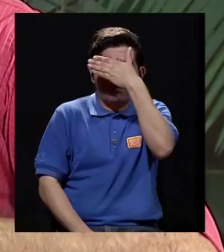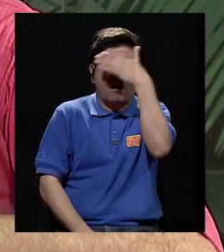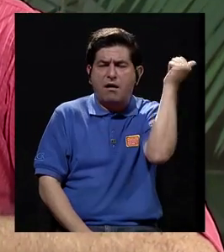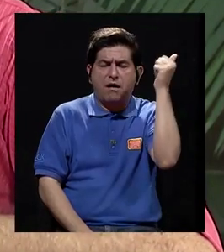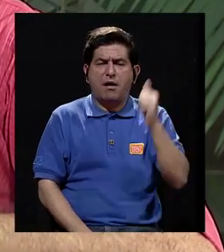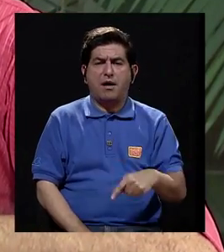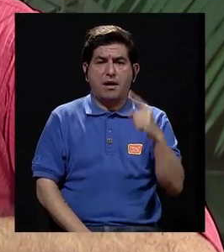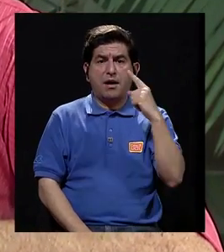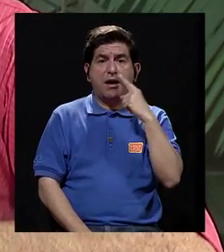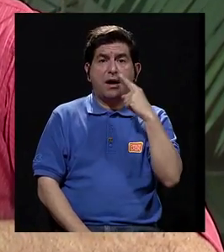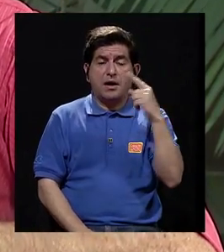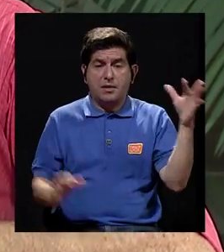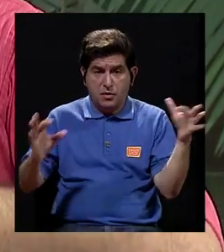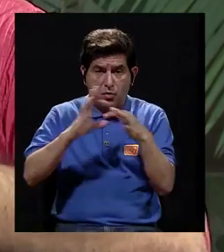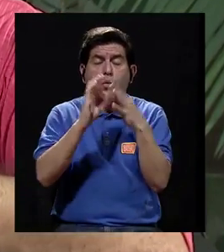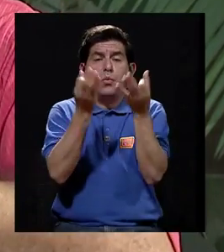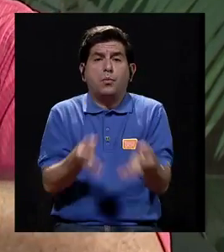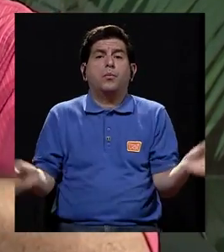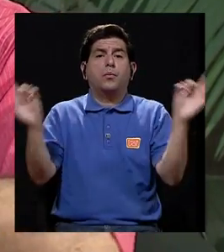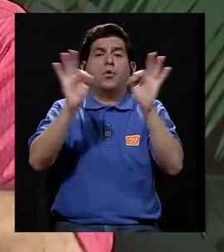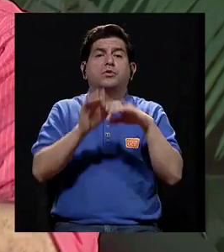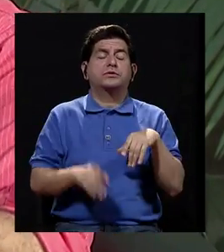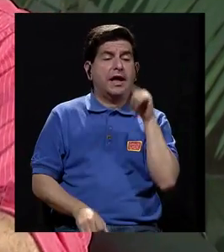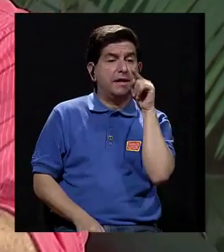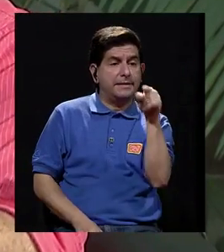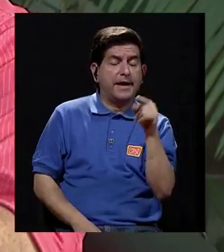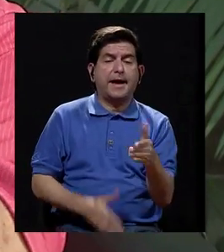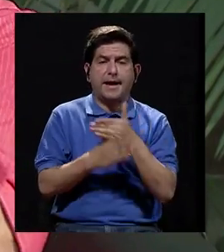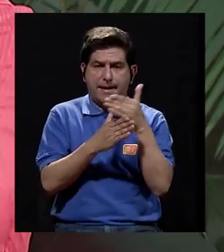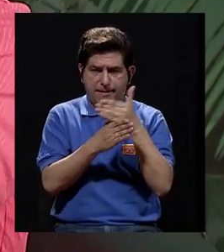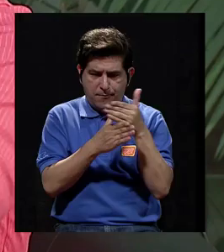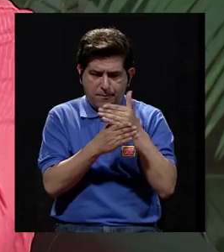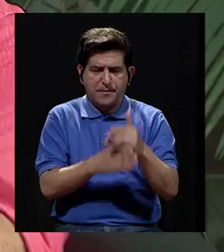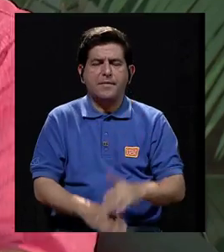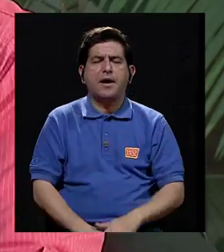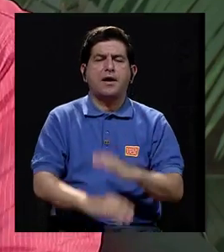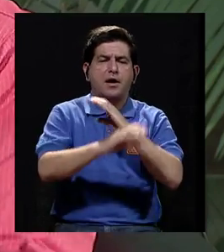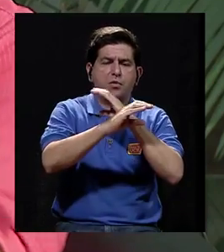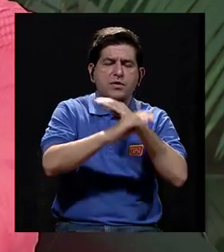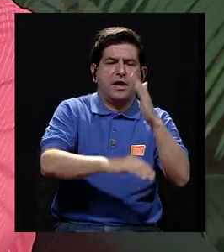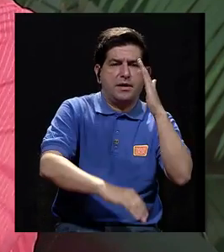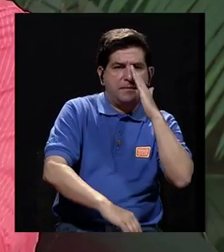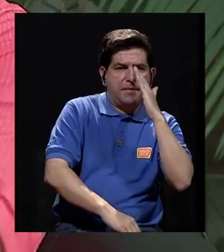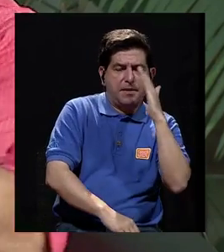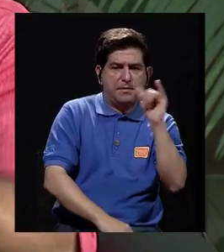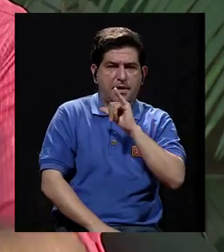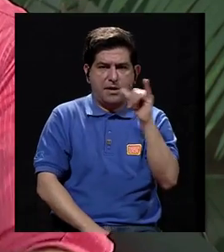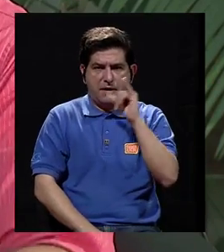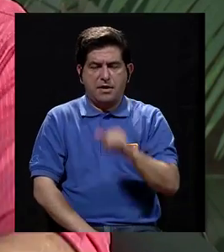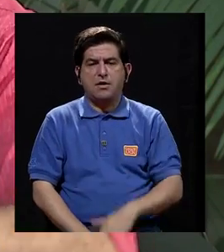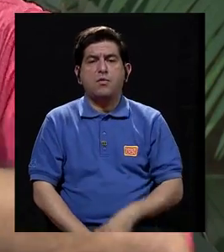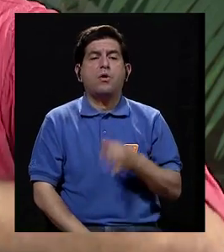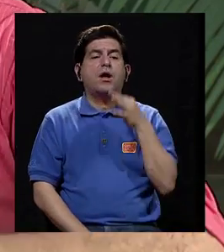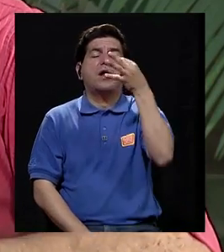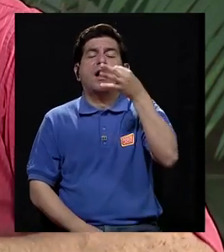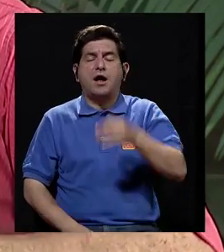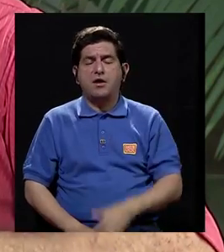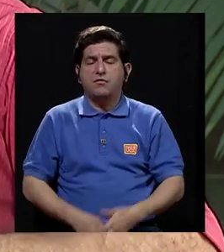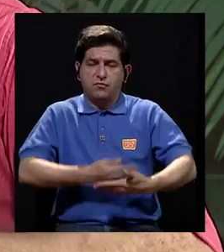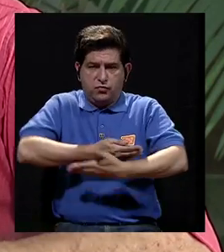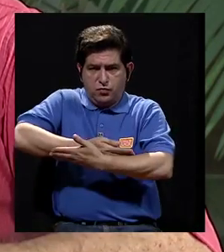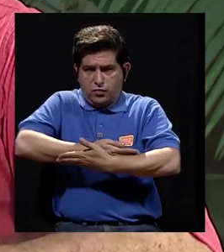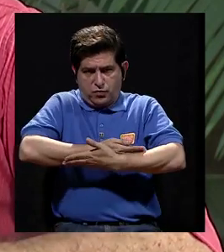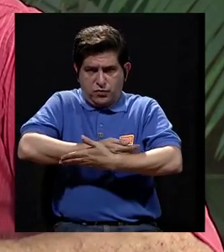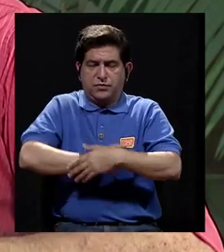vincular al padre en esta etapa es muy importante porque él se vuelve copartícipe del cuidado, tanto de la madre como del futuro